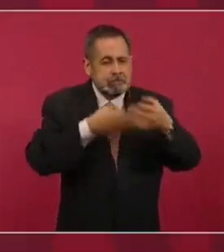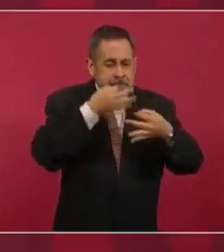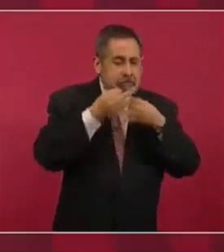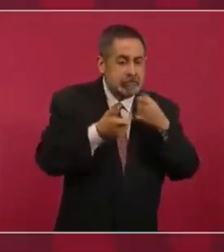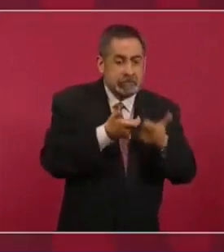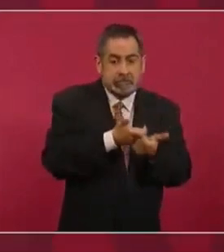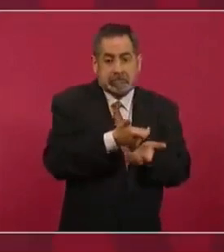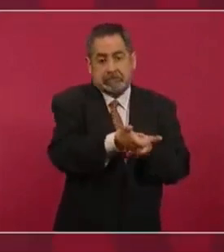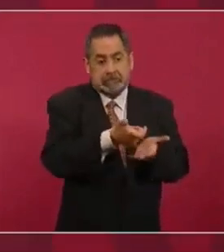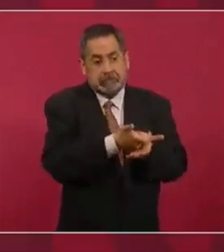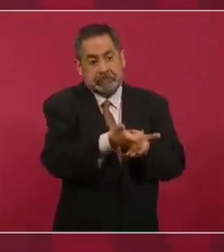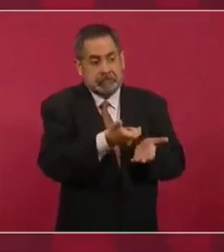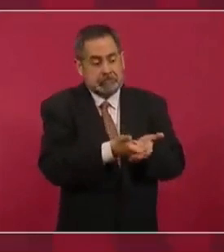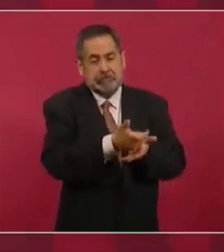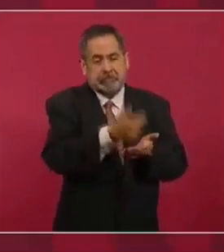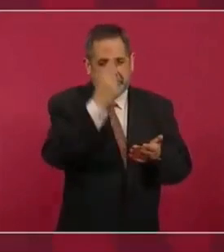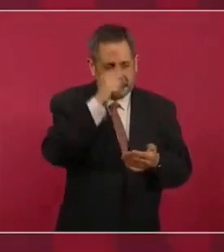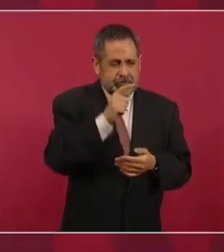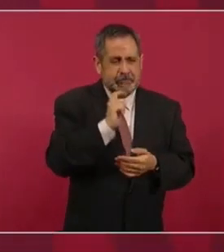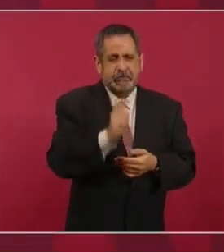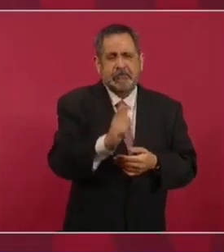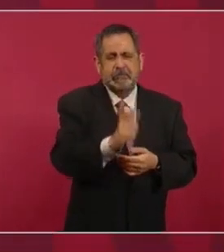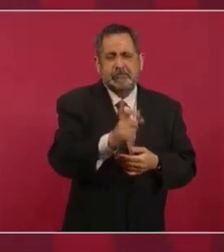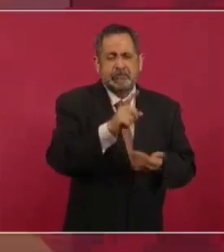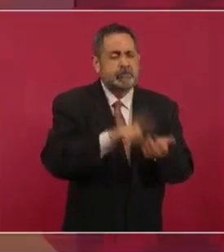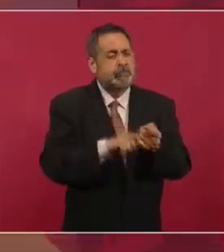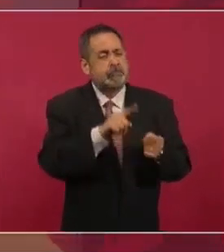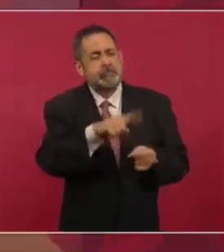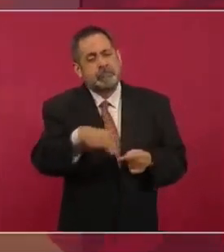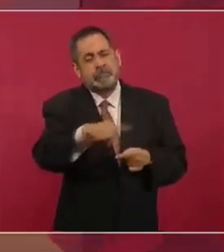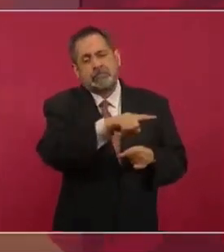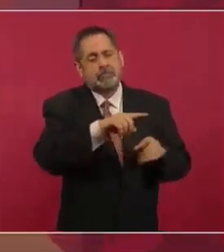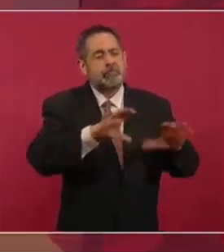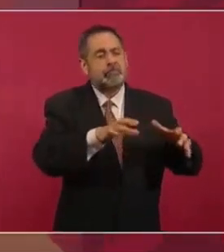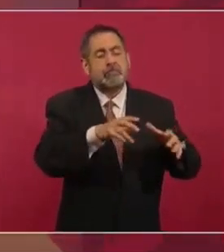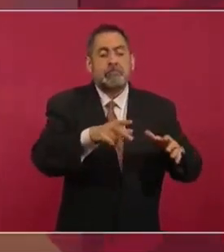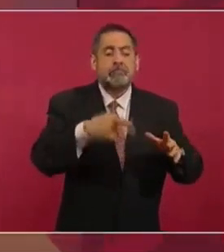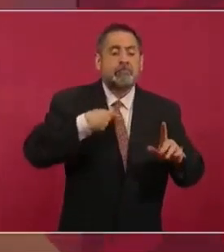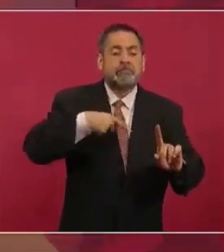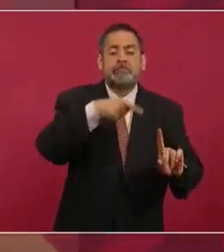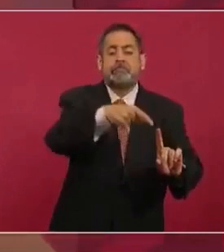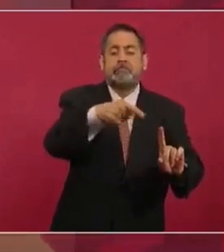le pagan a los